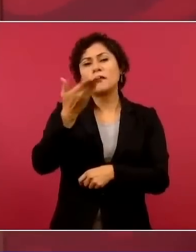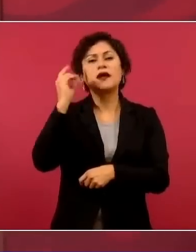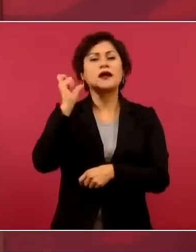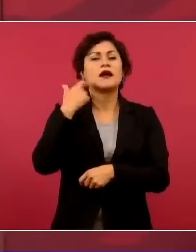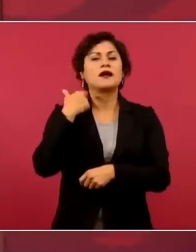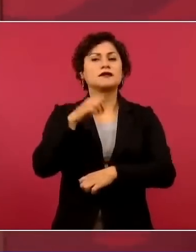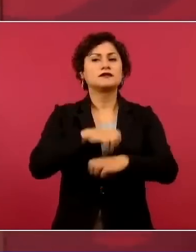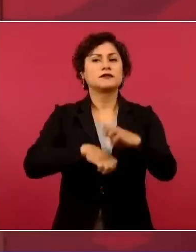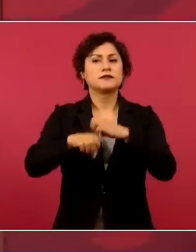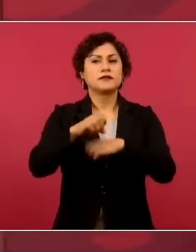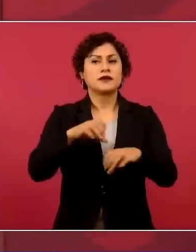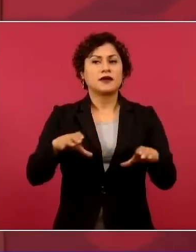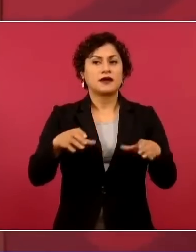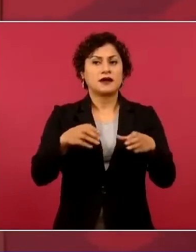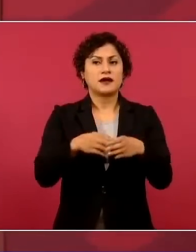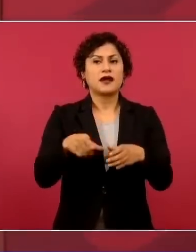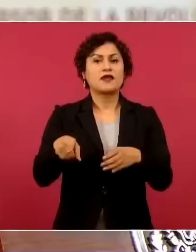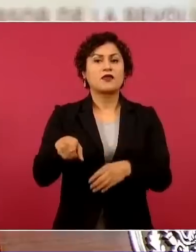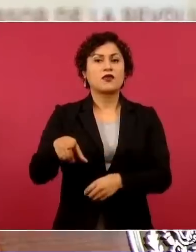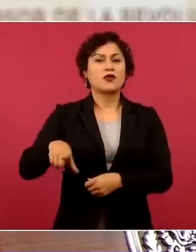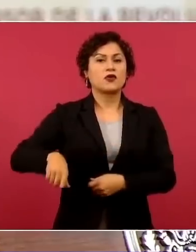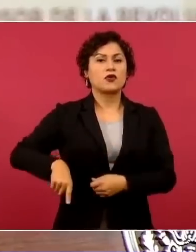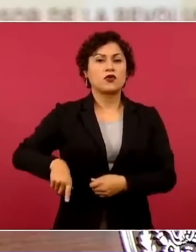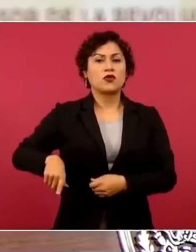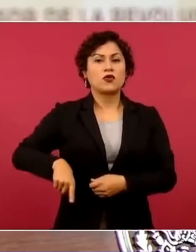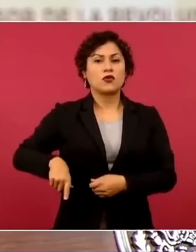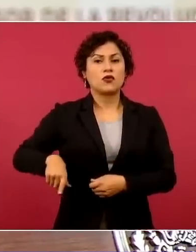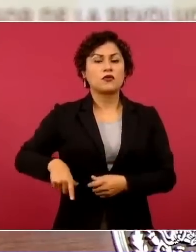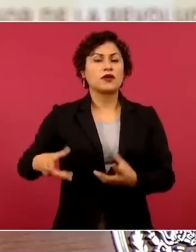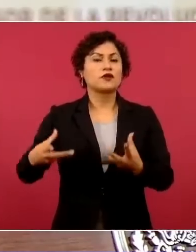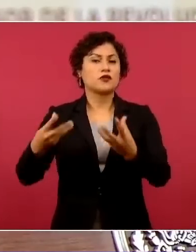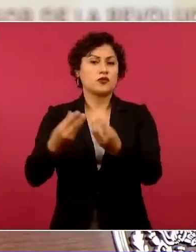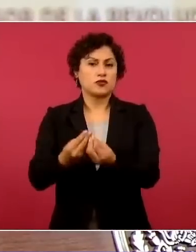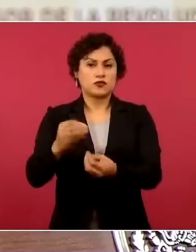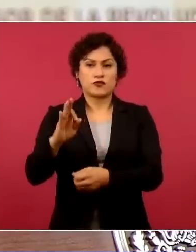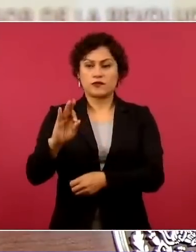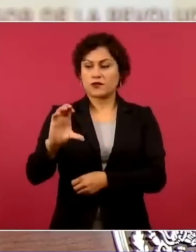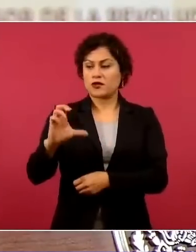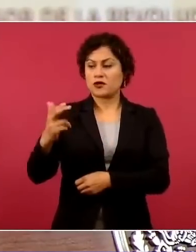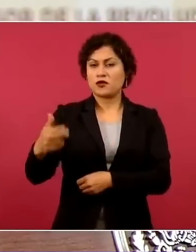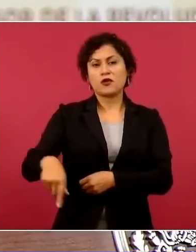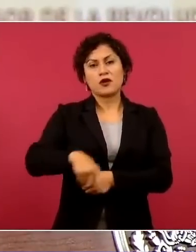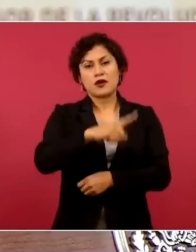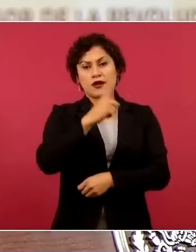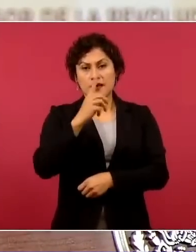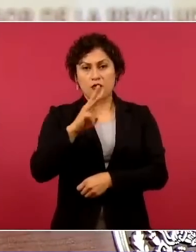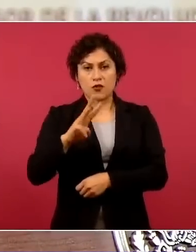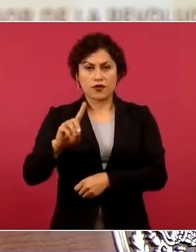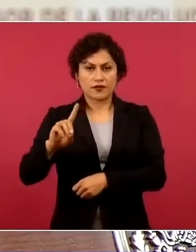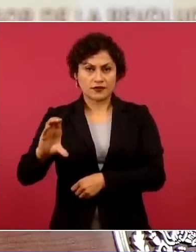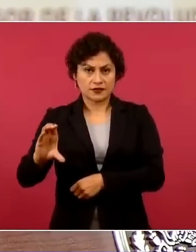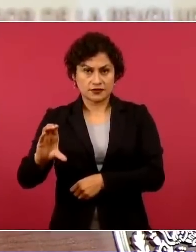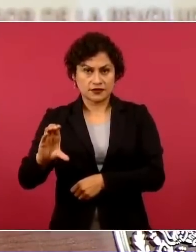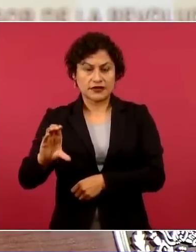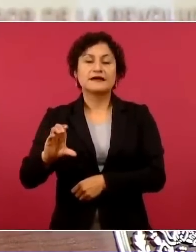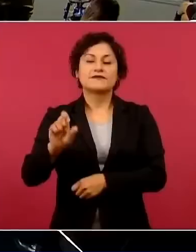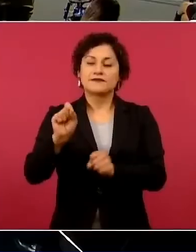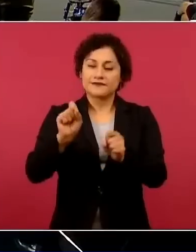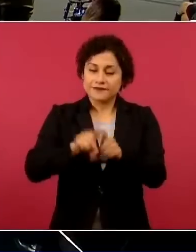del gobierno de Calderón en Washington, Saru Can,